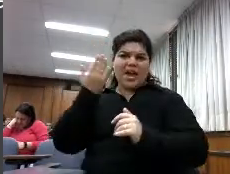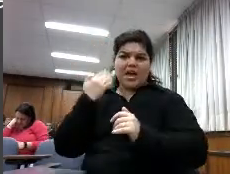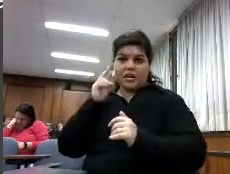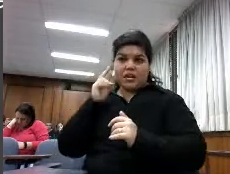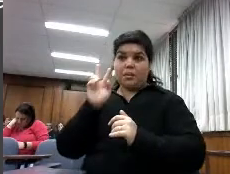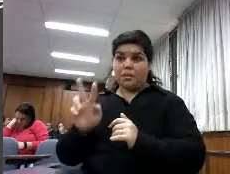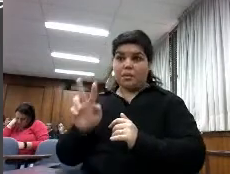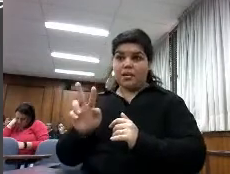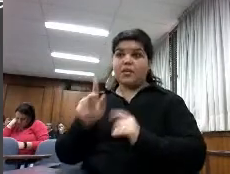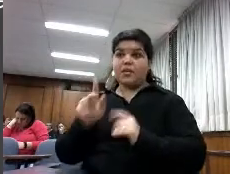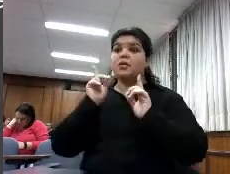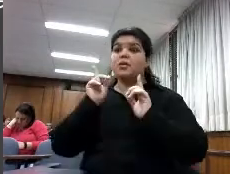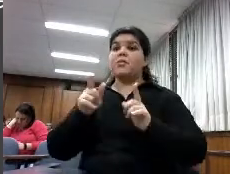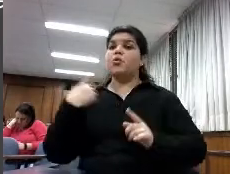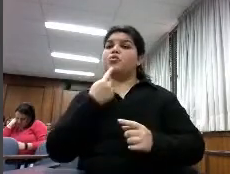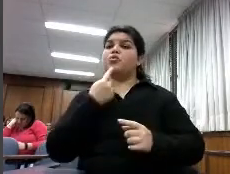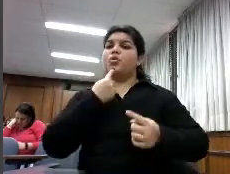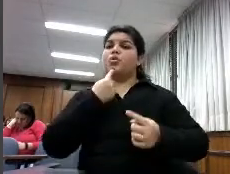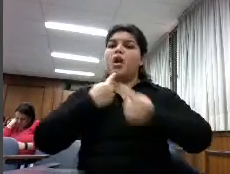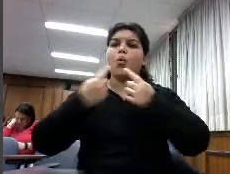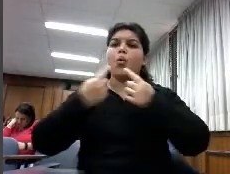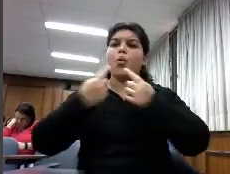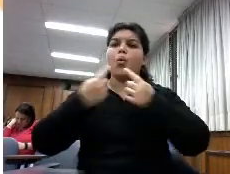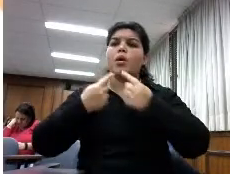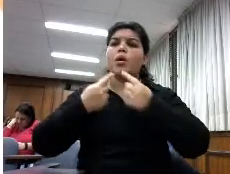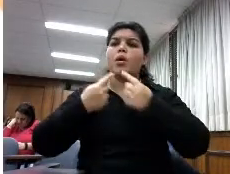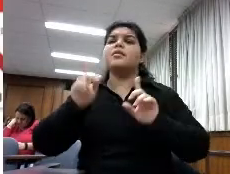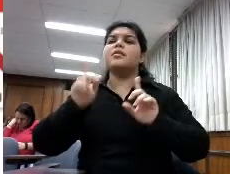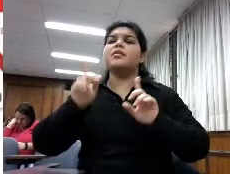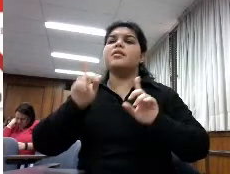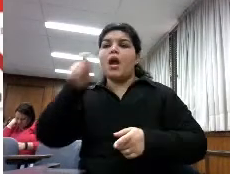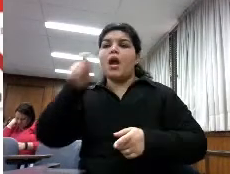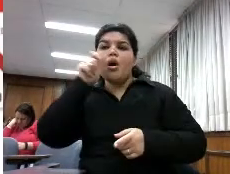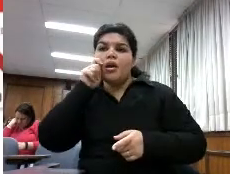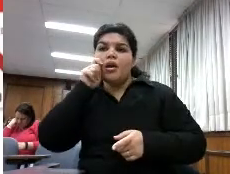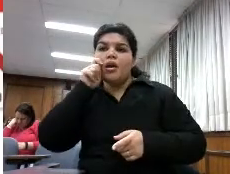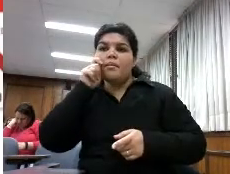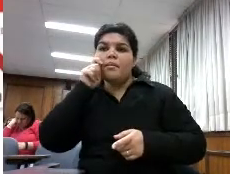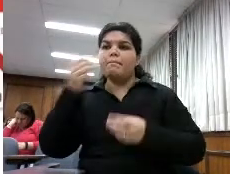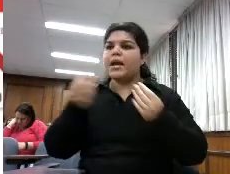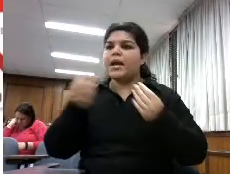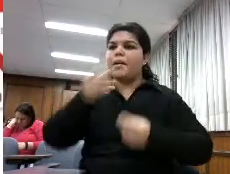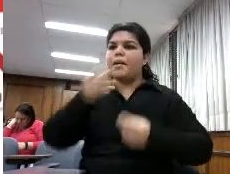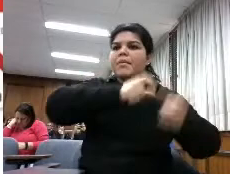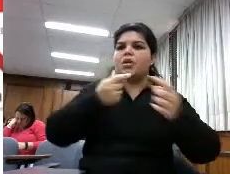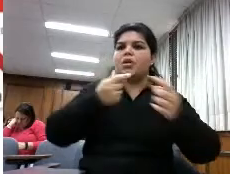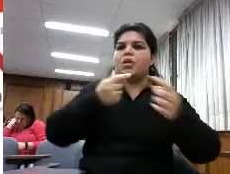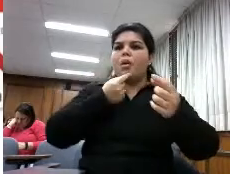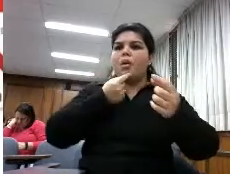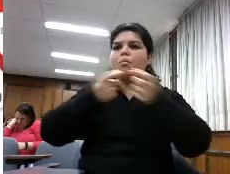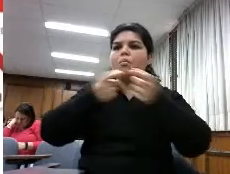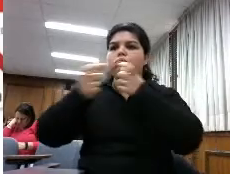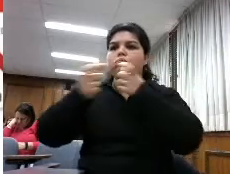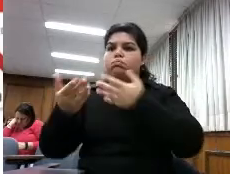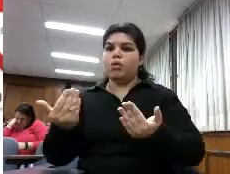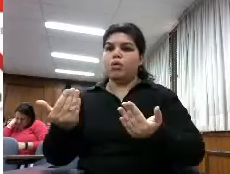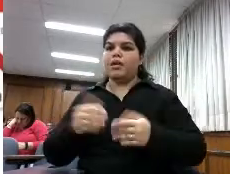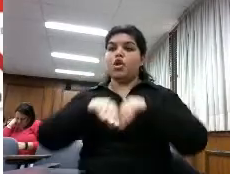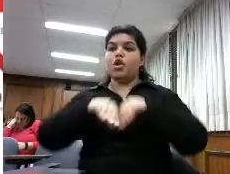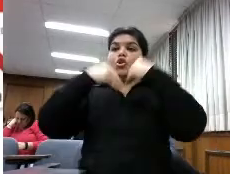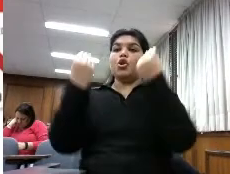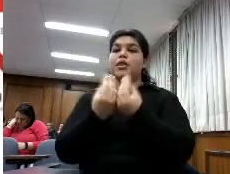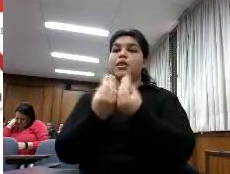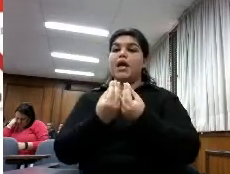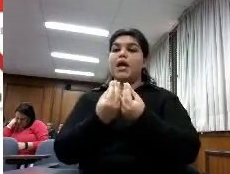lanzamos una encuesta en Google la pusimos para que la gente contestara la encuesta tenía 25 preguntas